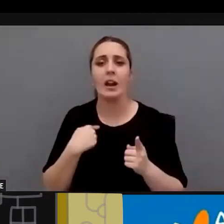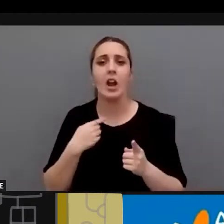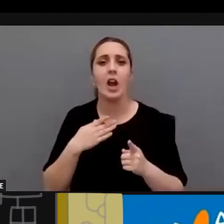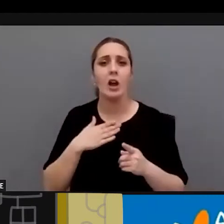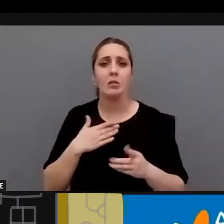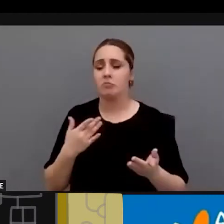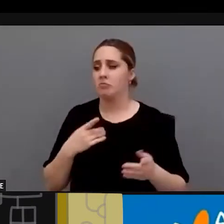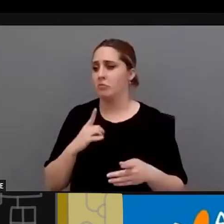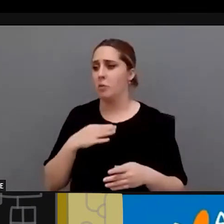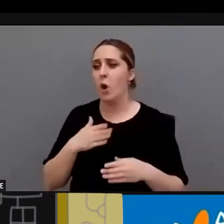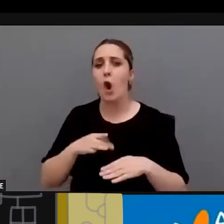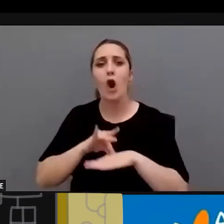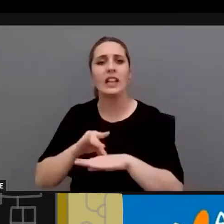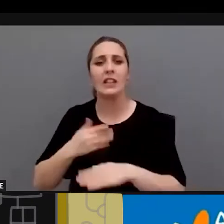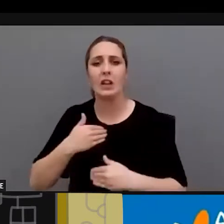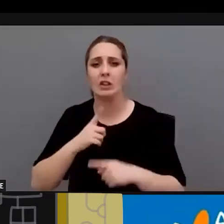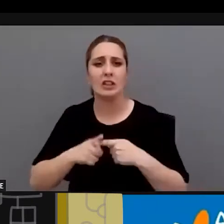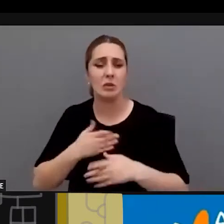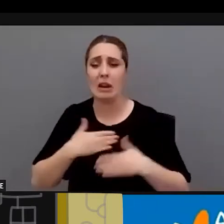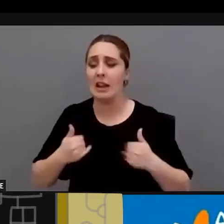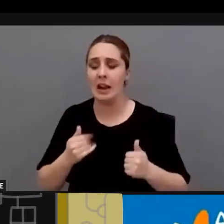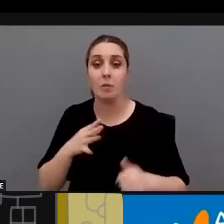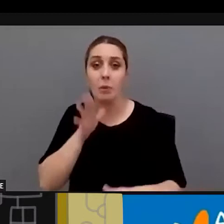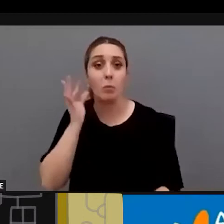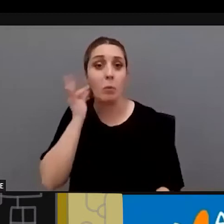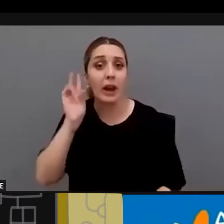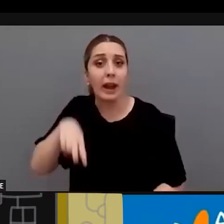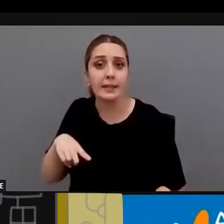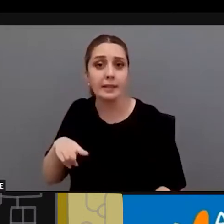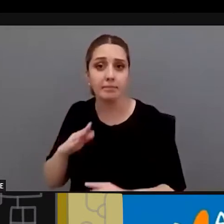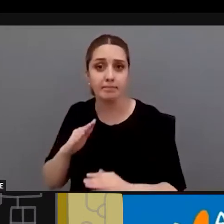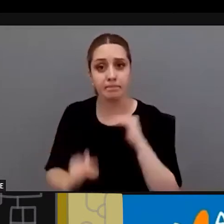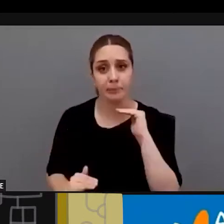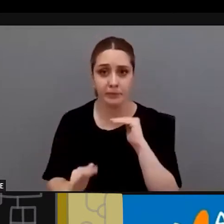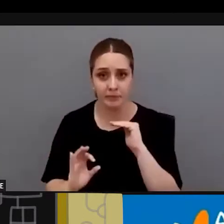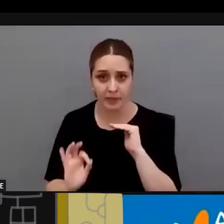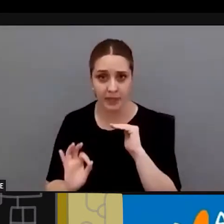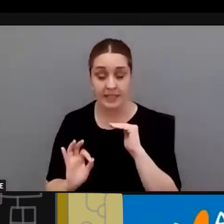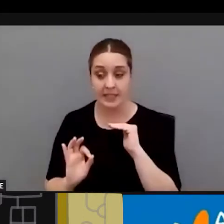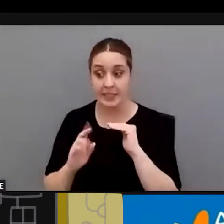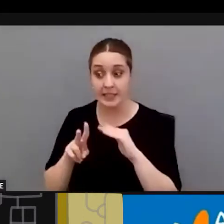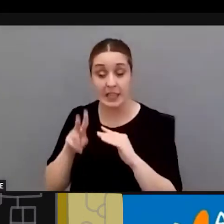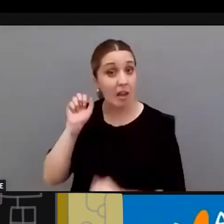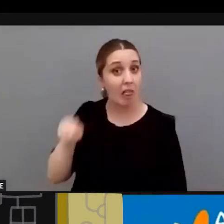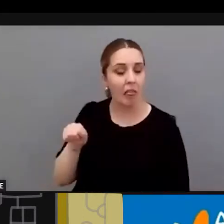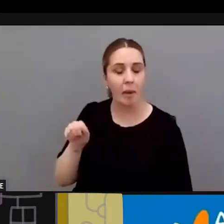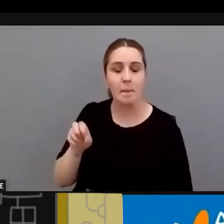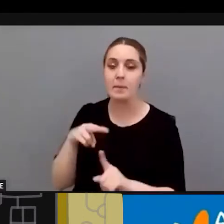a todas las mujeres por el hecho de ser mujeres si perdemos esto de vista estamos perdiendo muchas perspectivas importantes